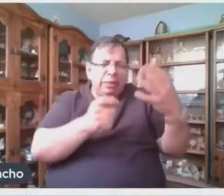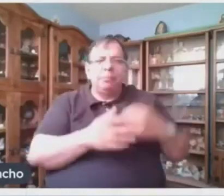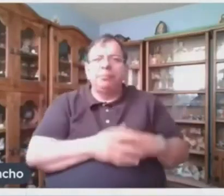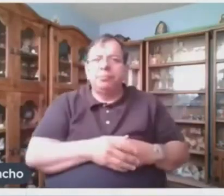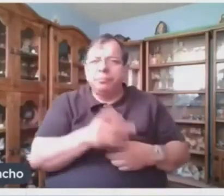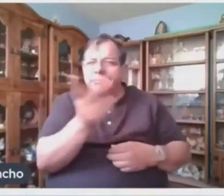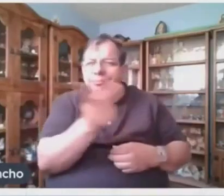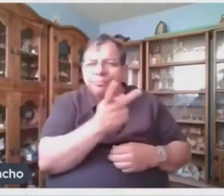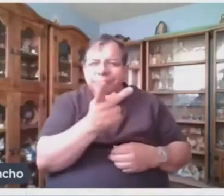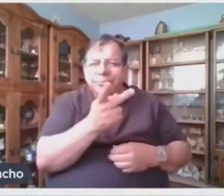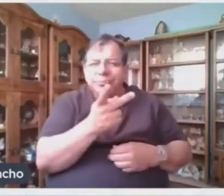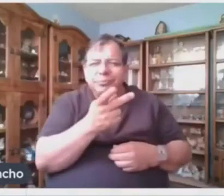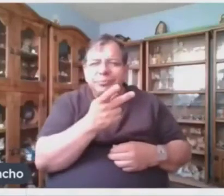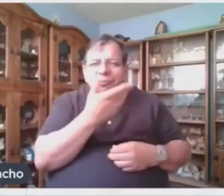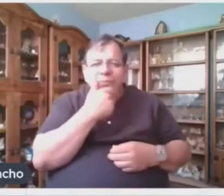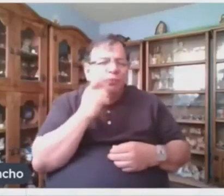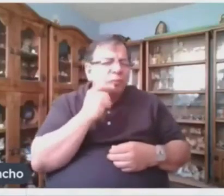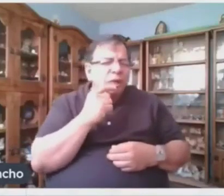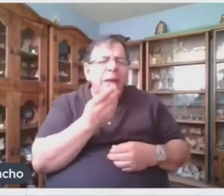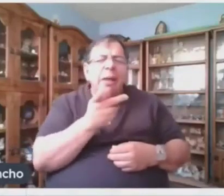palabras Creen conocer?